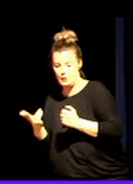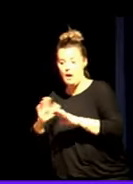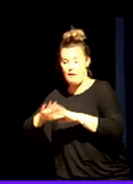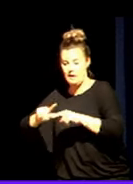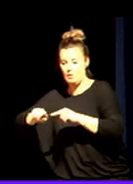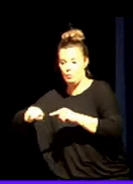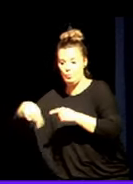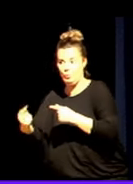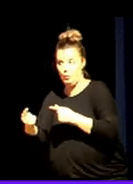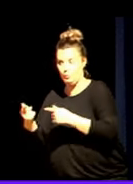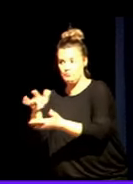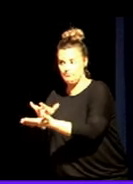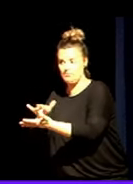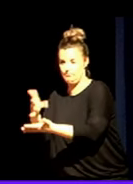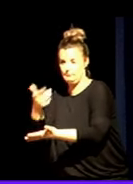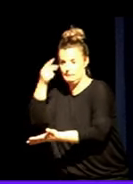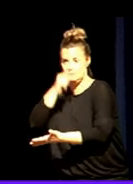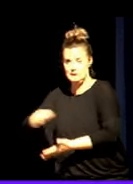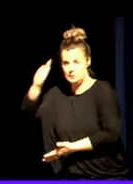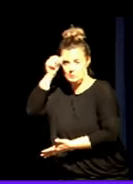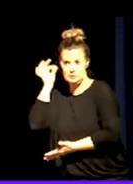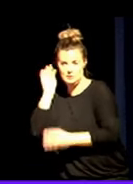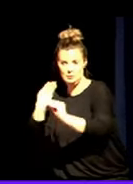las niñas y las niñas y niños de vuestras aulas